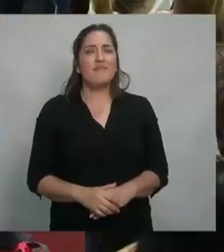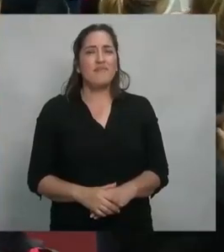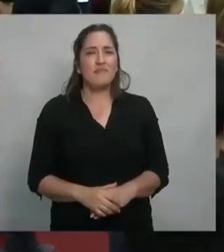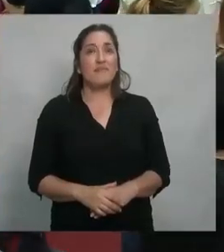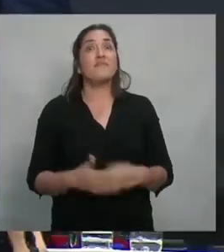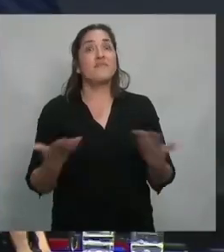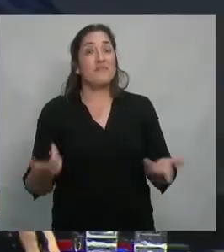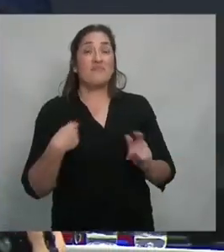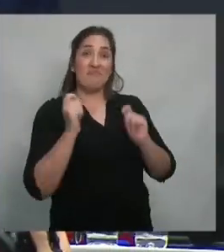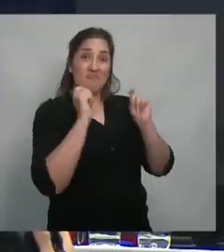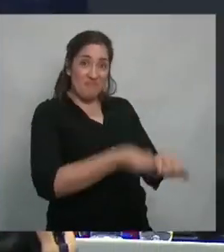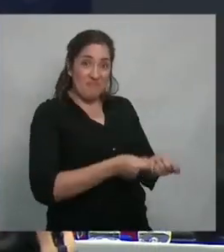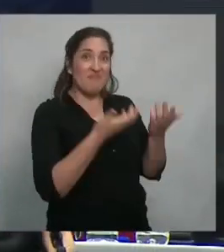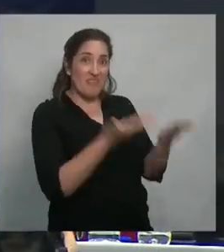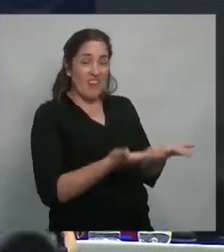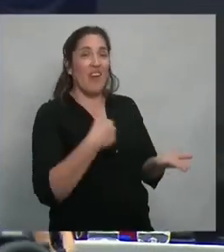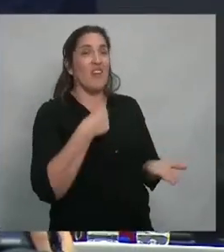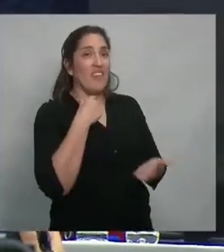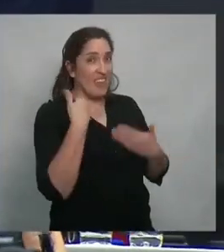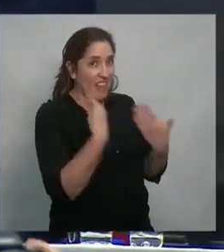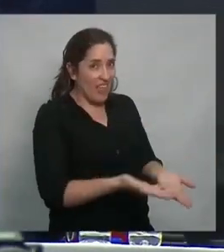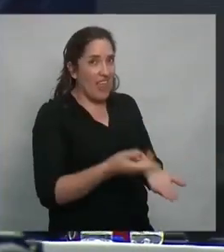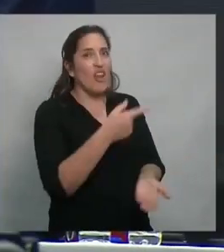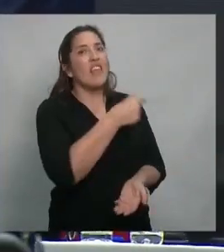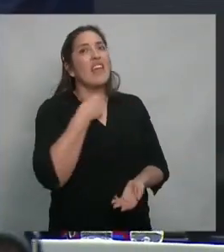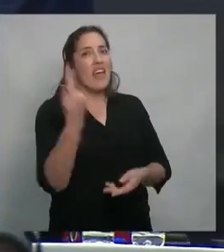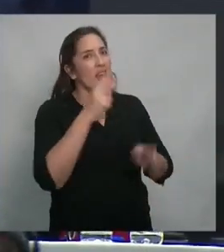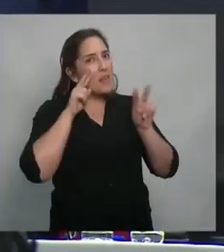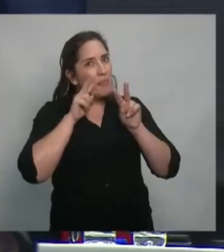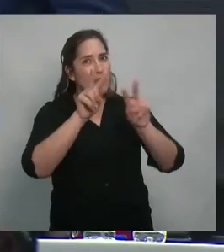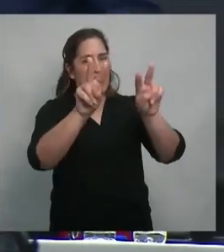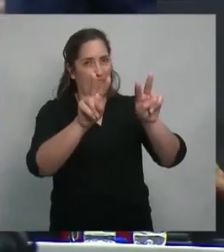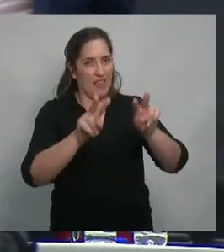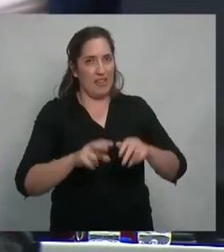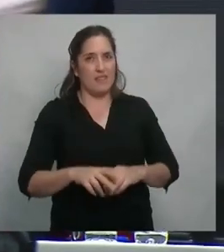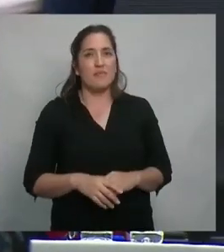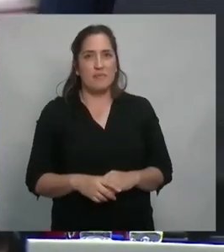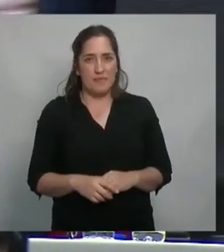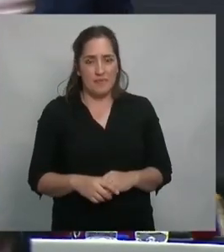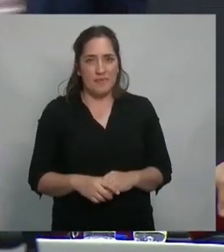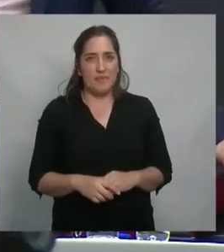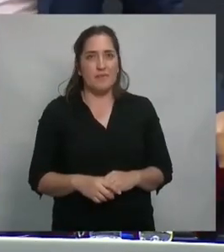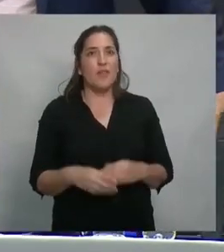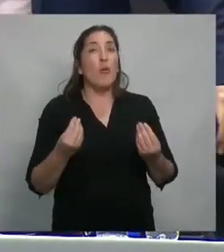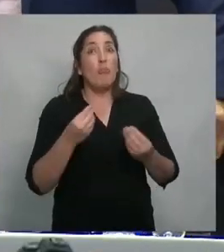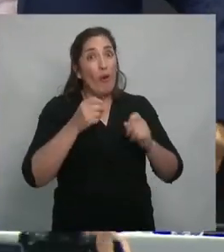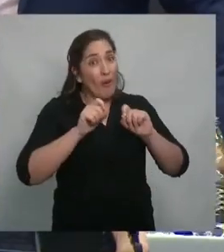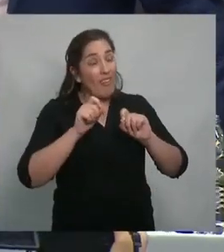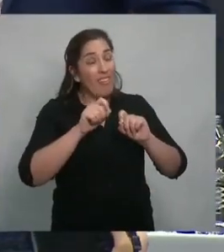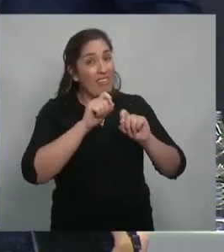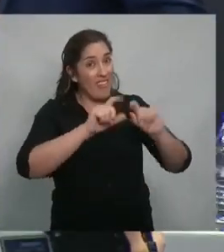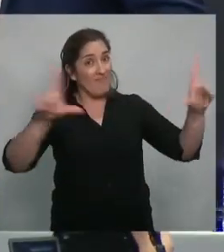Y este regalo que te queremos hacer, Cristina, te pedimos que lo veamos juntos porque expresa